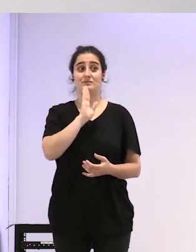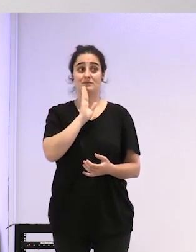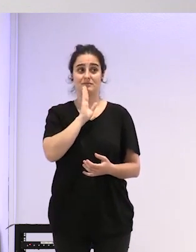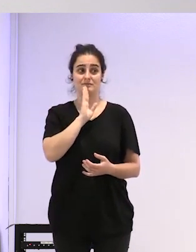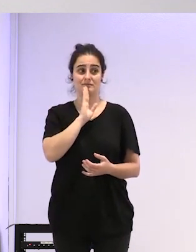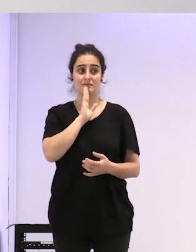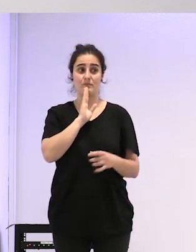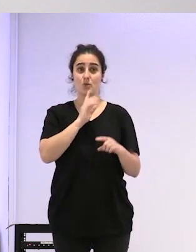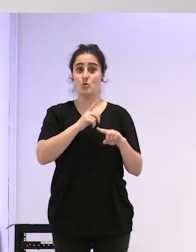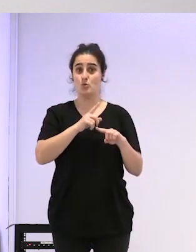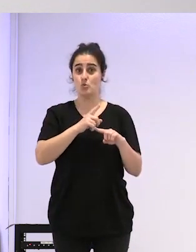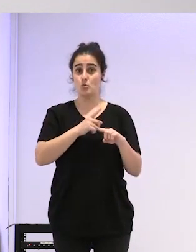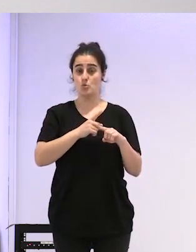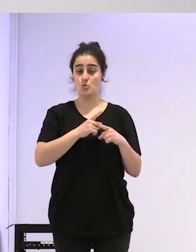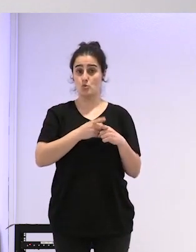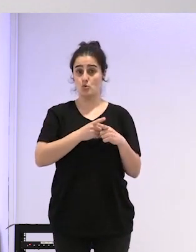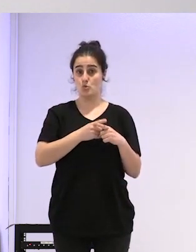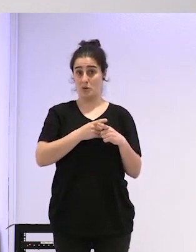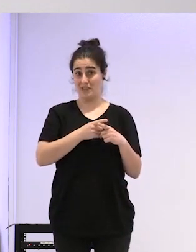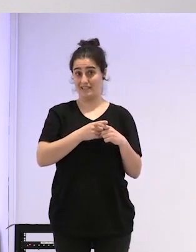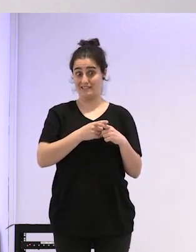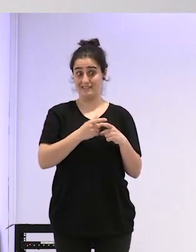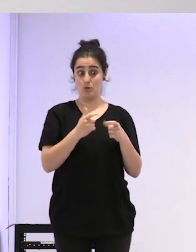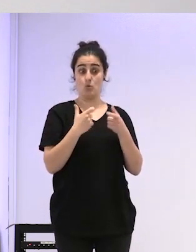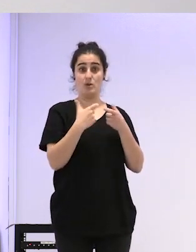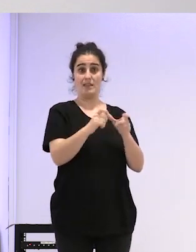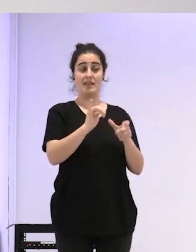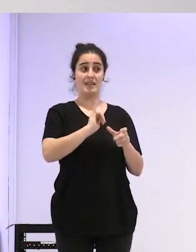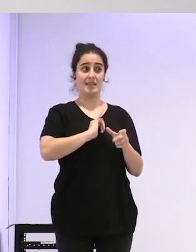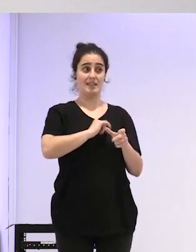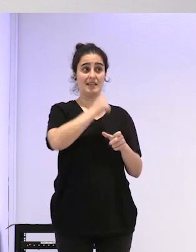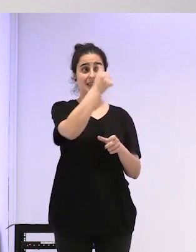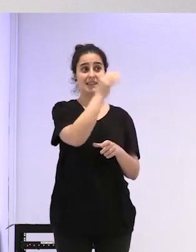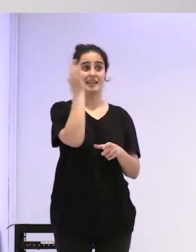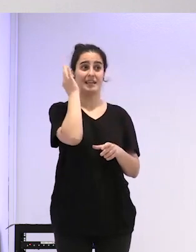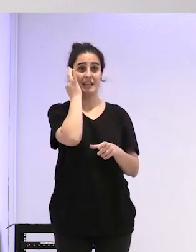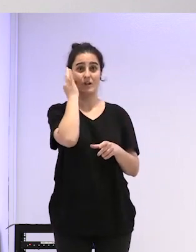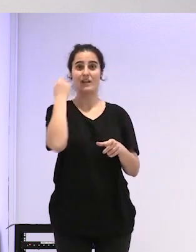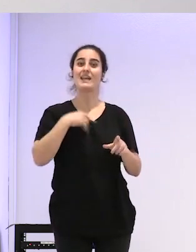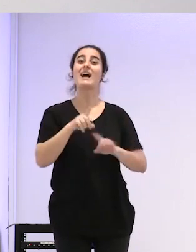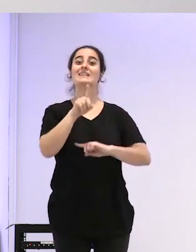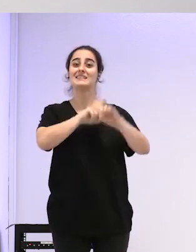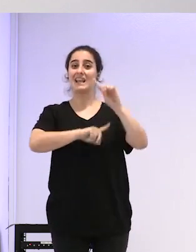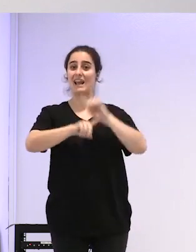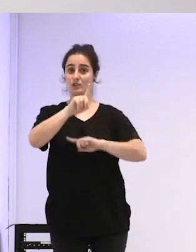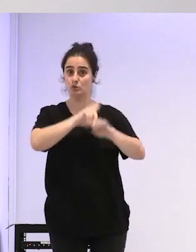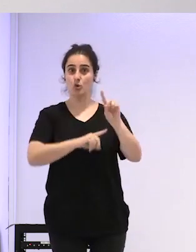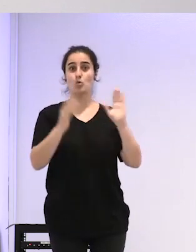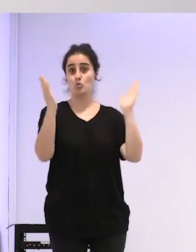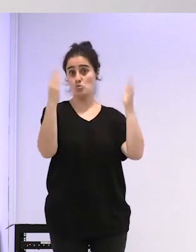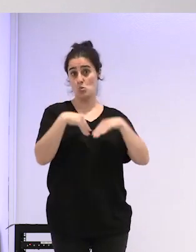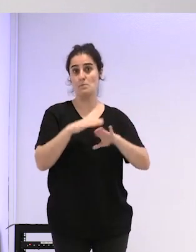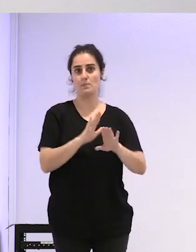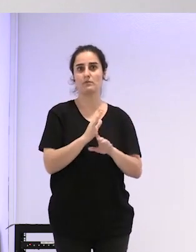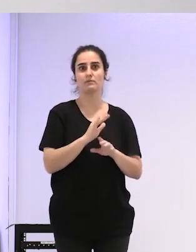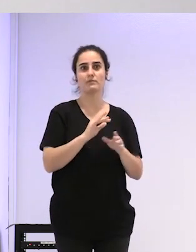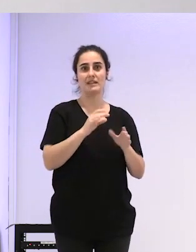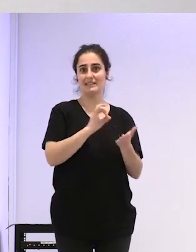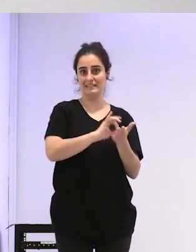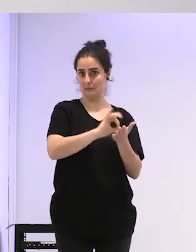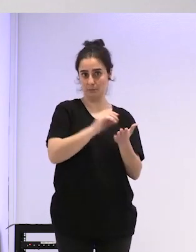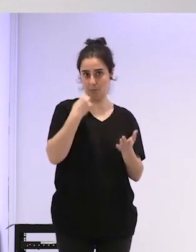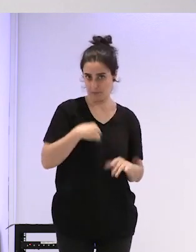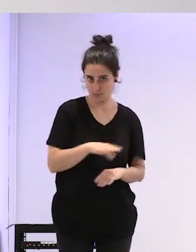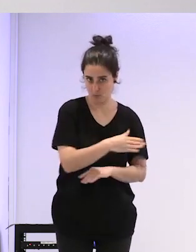cruces en realidad o sea la mirada de identidad de género de cruces que ya no es trastorno de identidad de género es identidad de género pero el sistema es el mismo